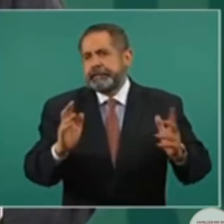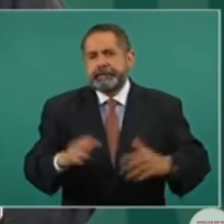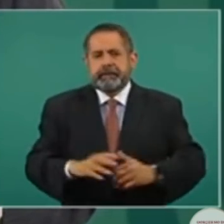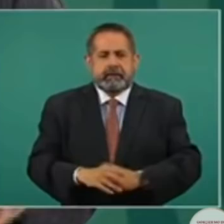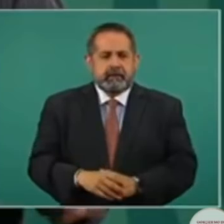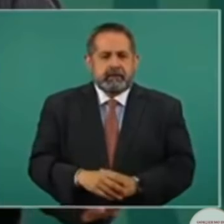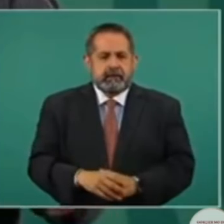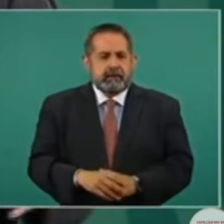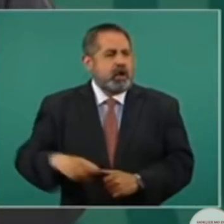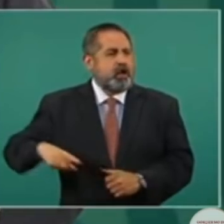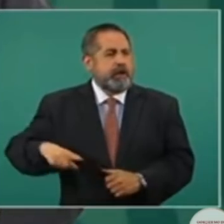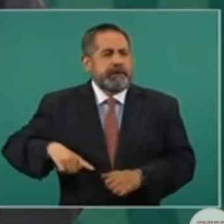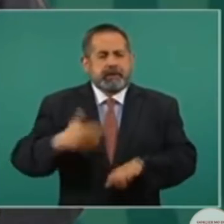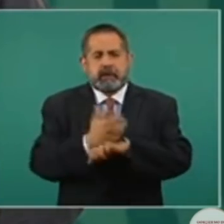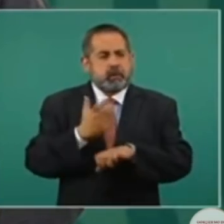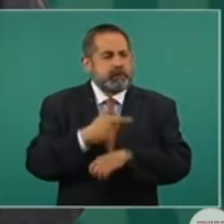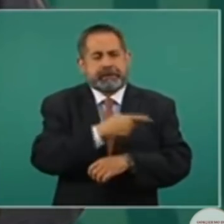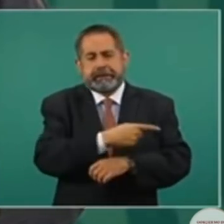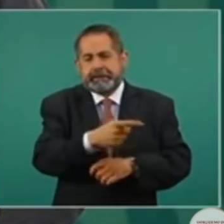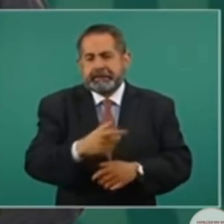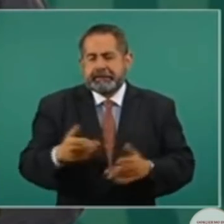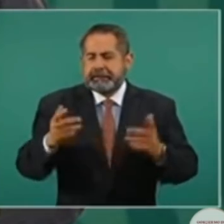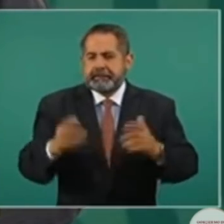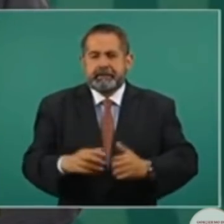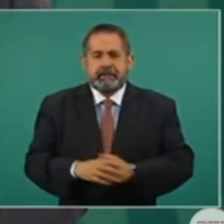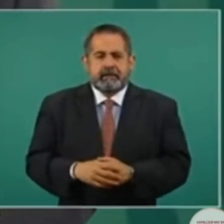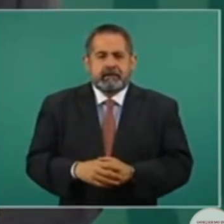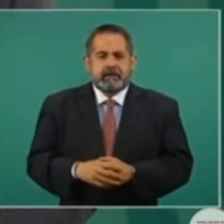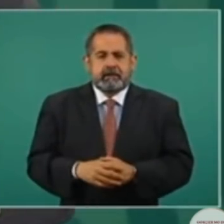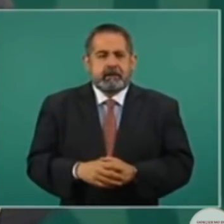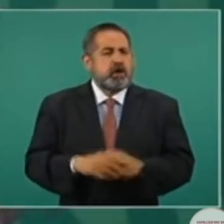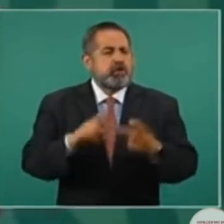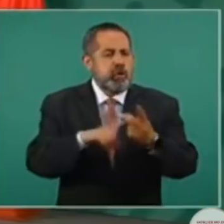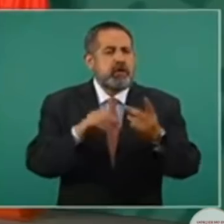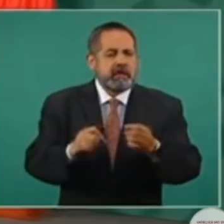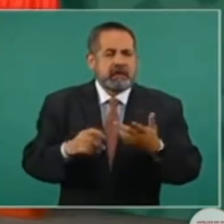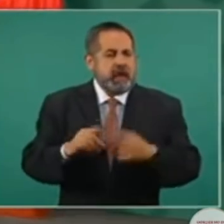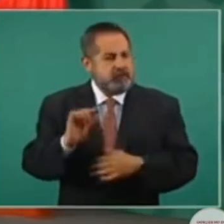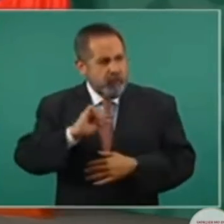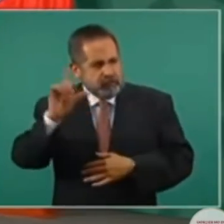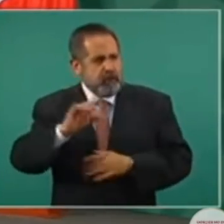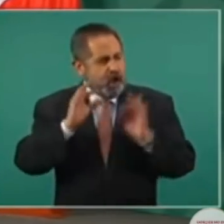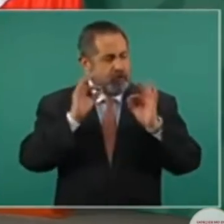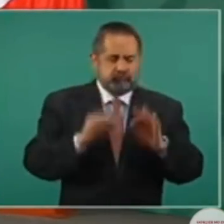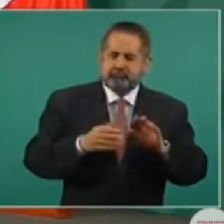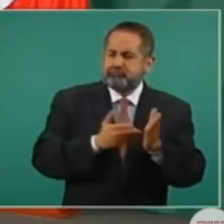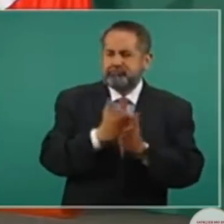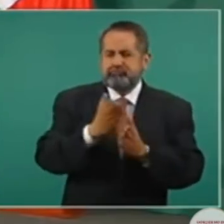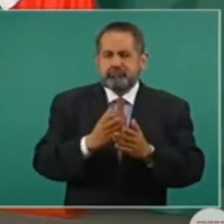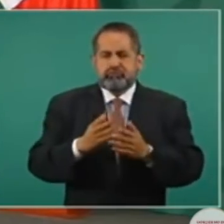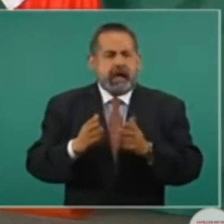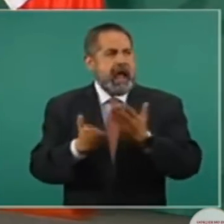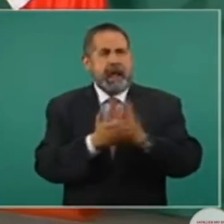del gobierno de Estados Unidos. ¿Dónde está la objetividad? ¿Dónde está el profesionalismo? ¿Dónde está la